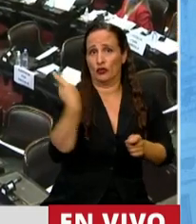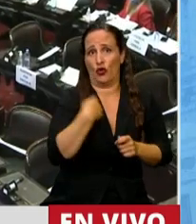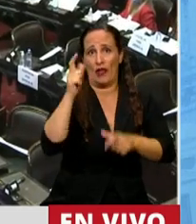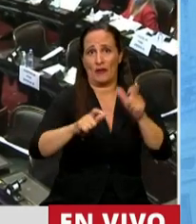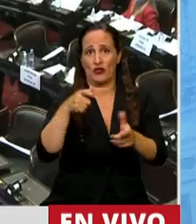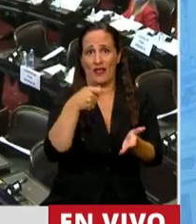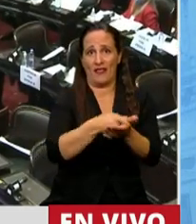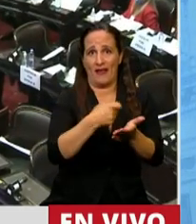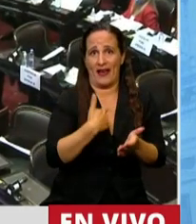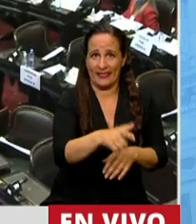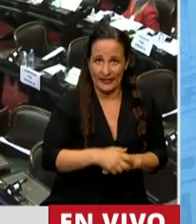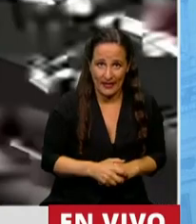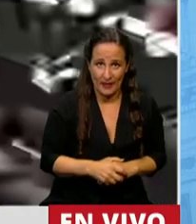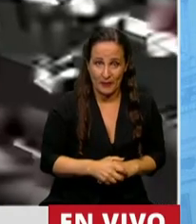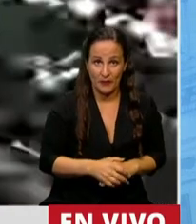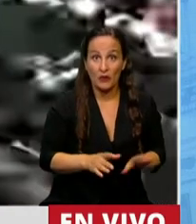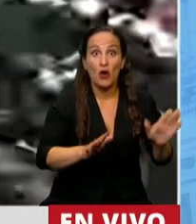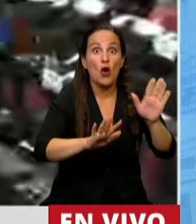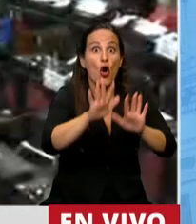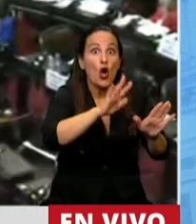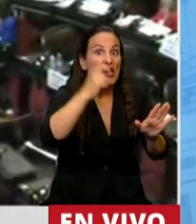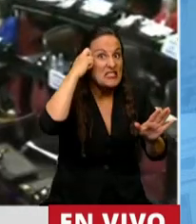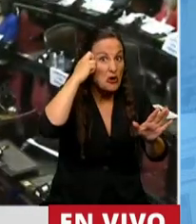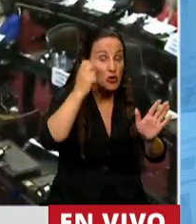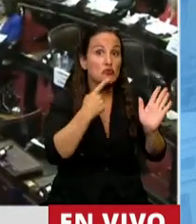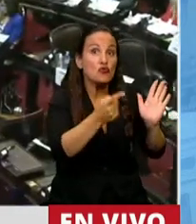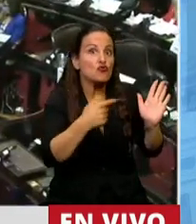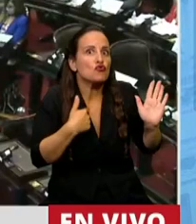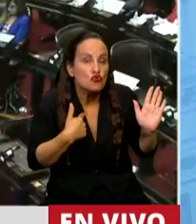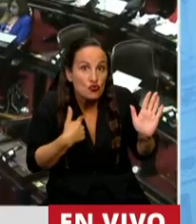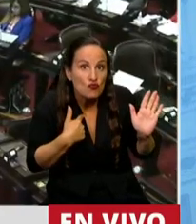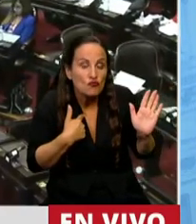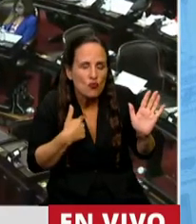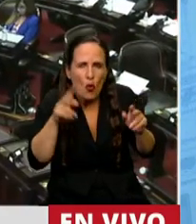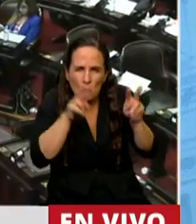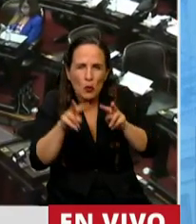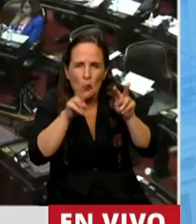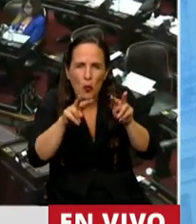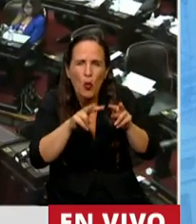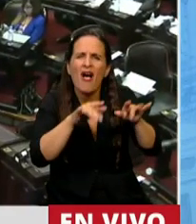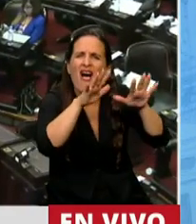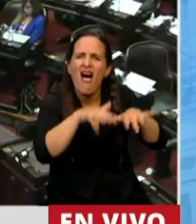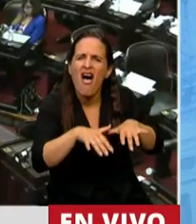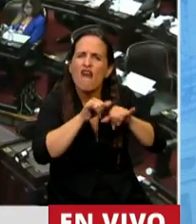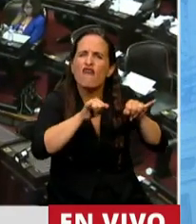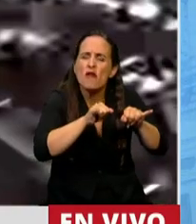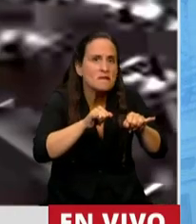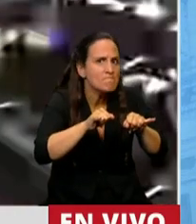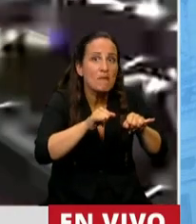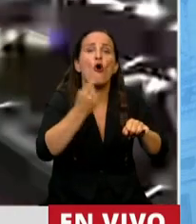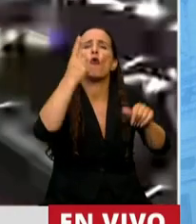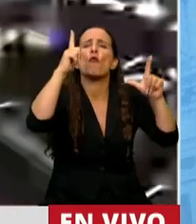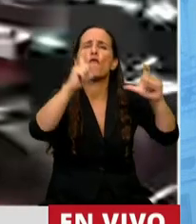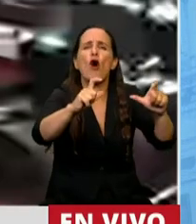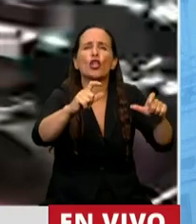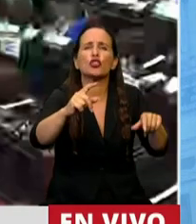Le digo que organizaban congresos. Yo no encontré ningún informe ni ninguna, salvo una foto de